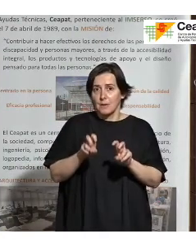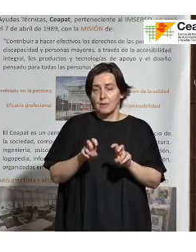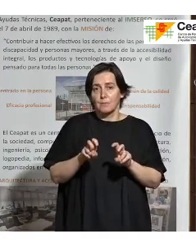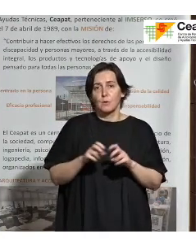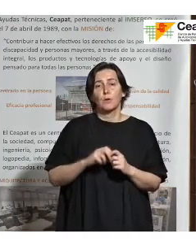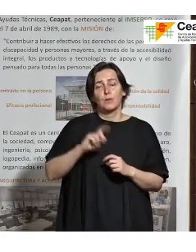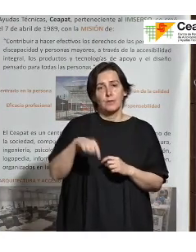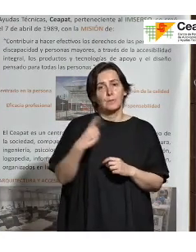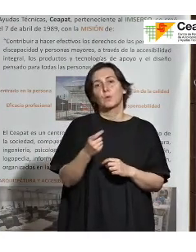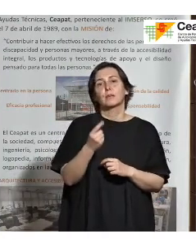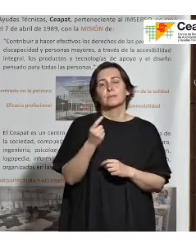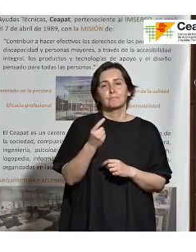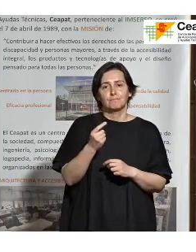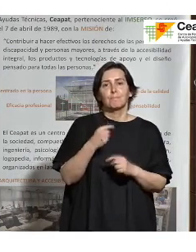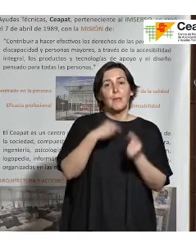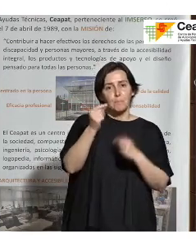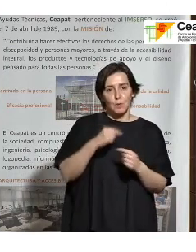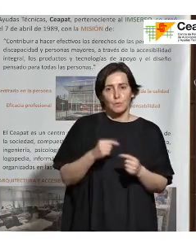los números sí que salen. Eso